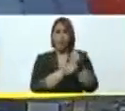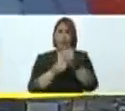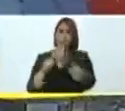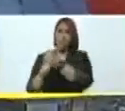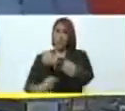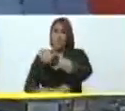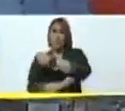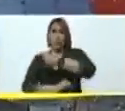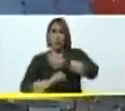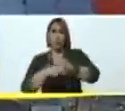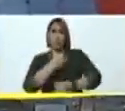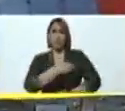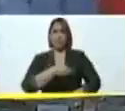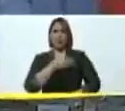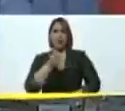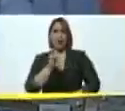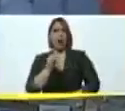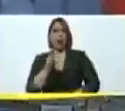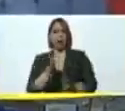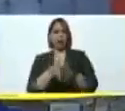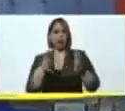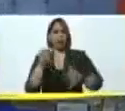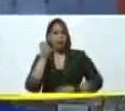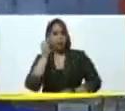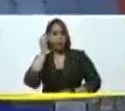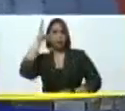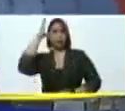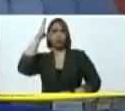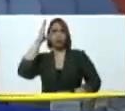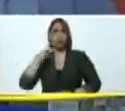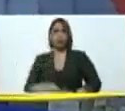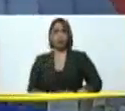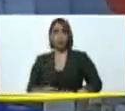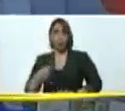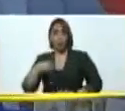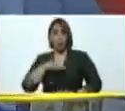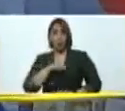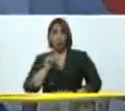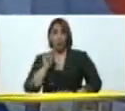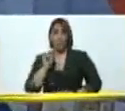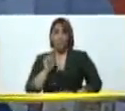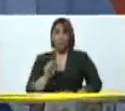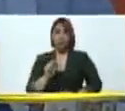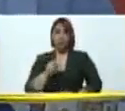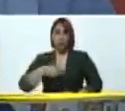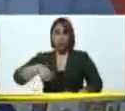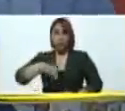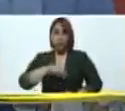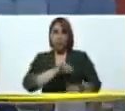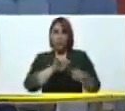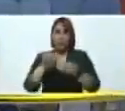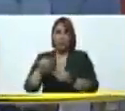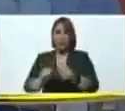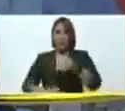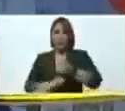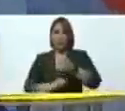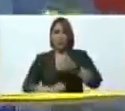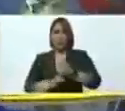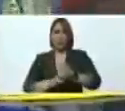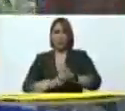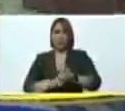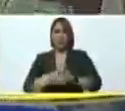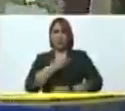de emisiones que hay gran potencial y que en nuestro punto y círculo y las propias bases de emisiones se encuentran hoy